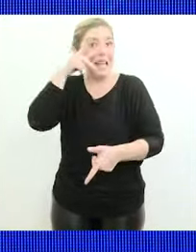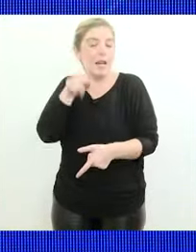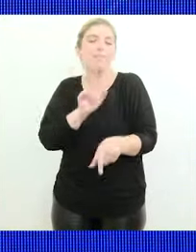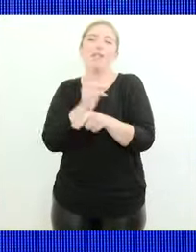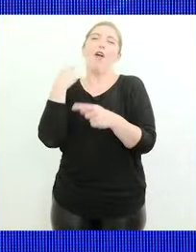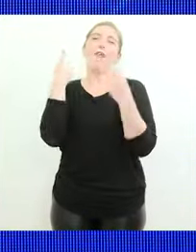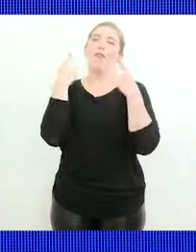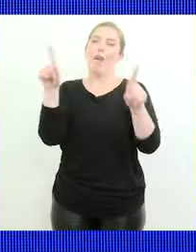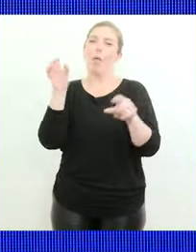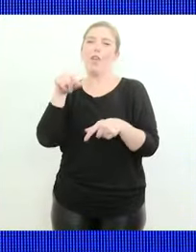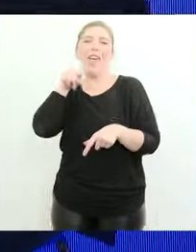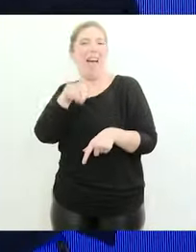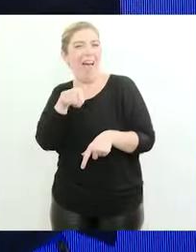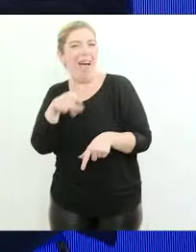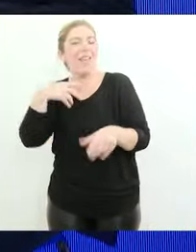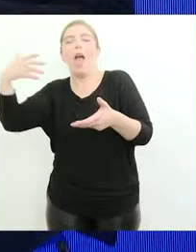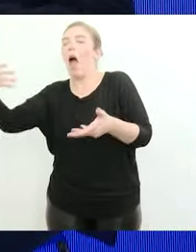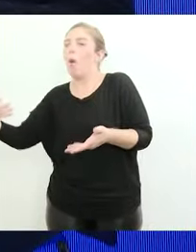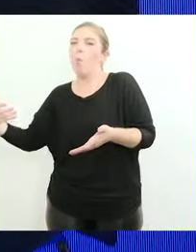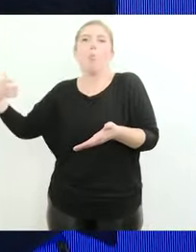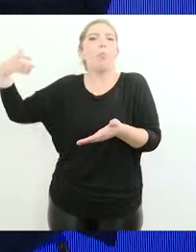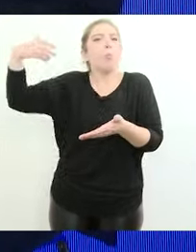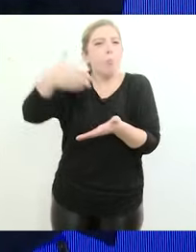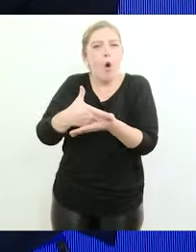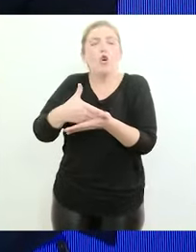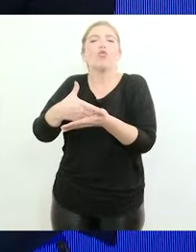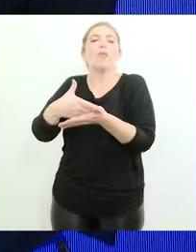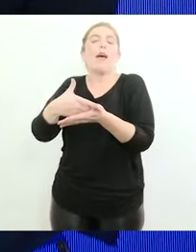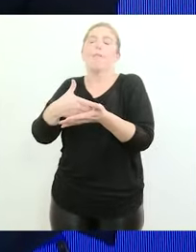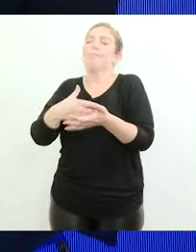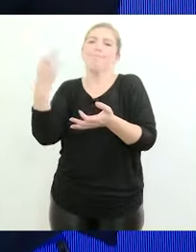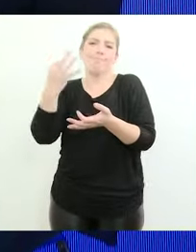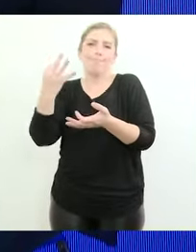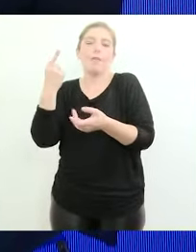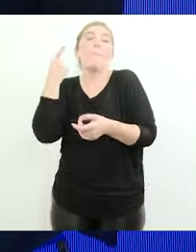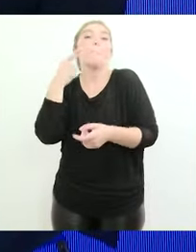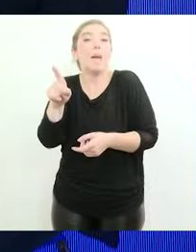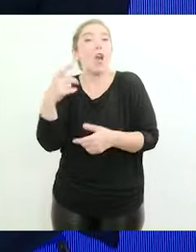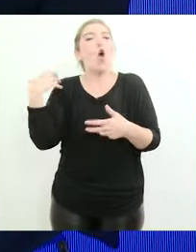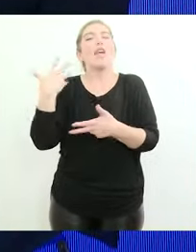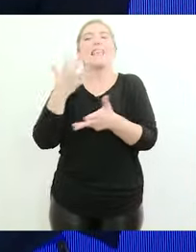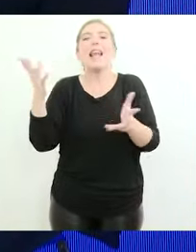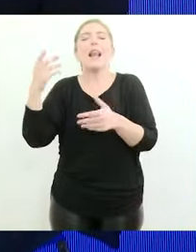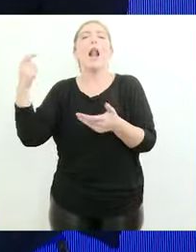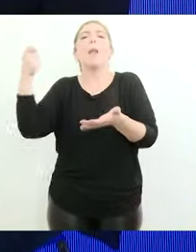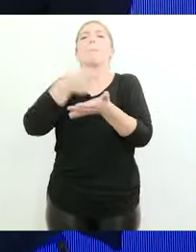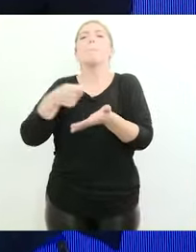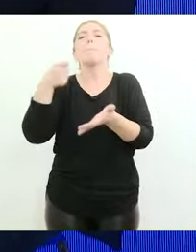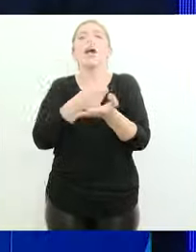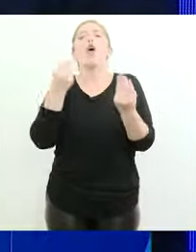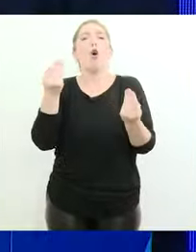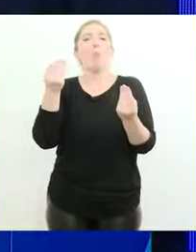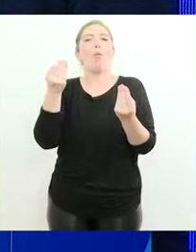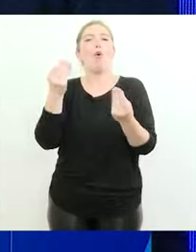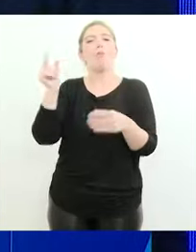excepción porque hubo un aporte extraordinario que lo financió, pero en general se terminan financiando con